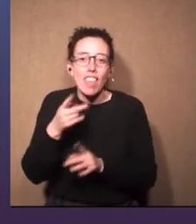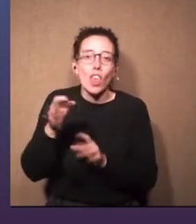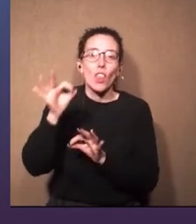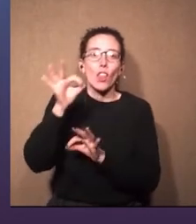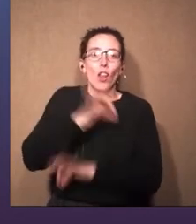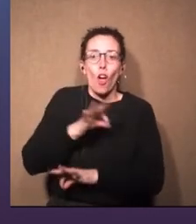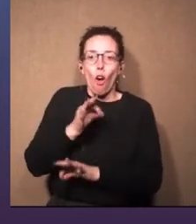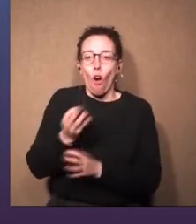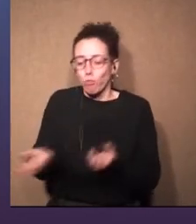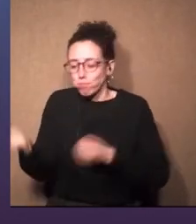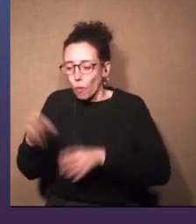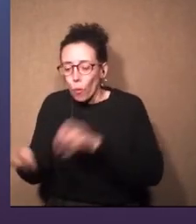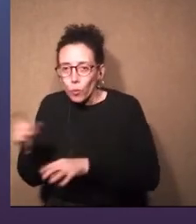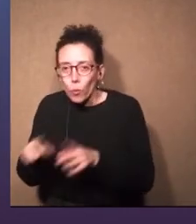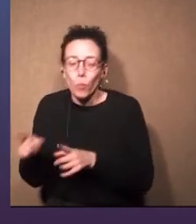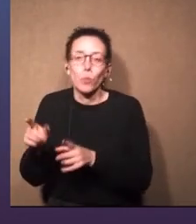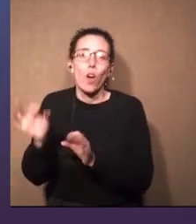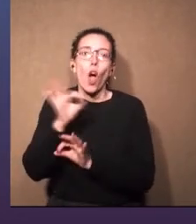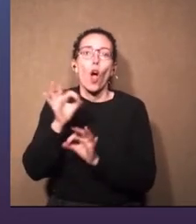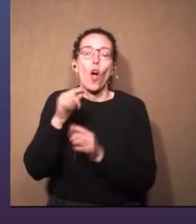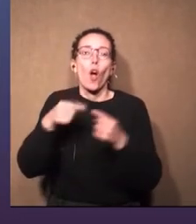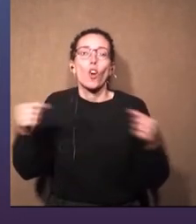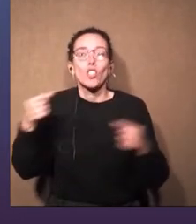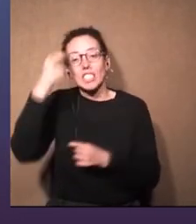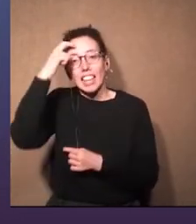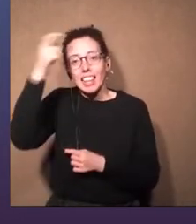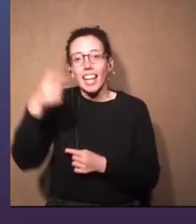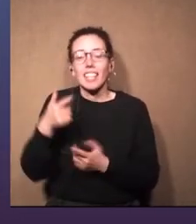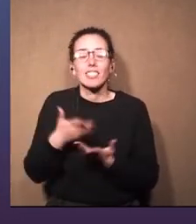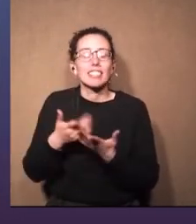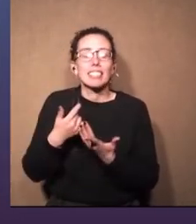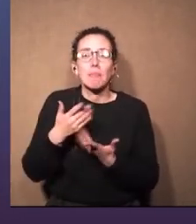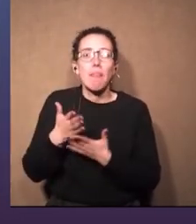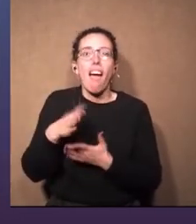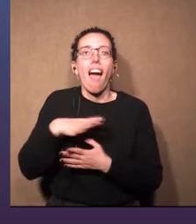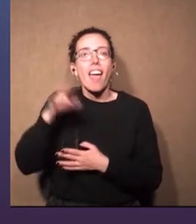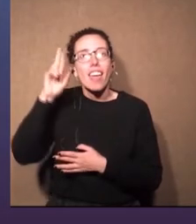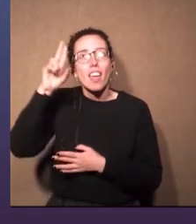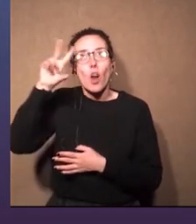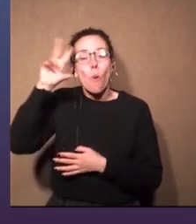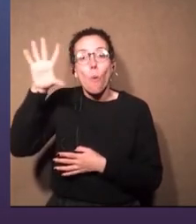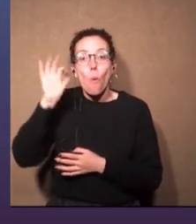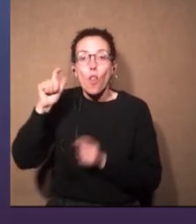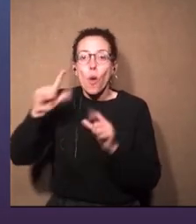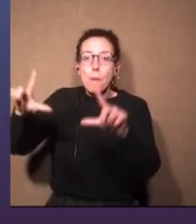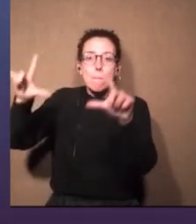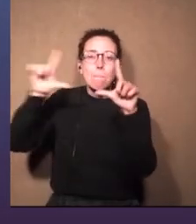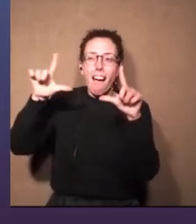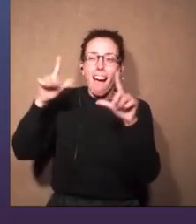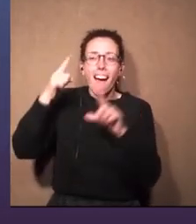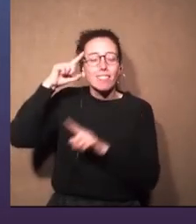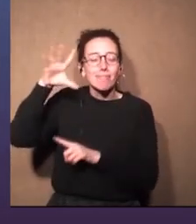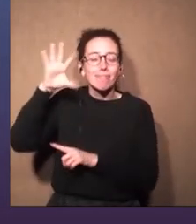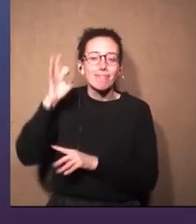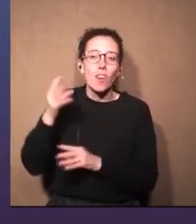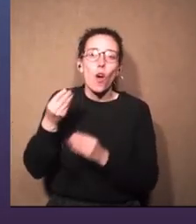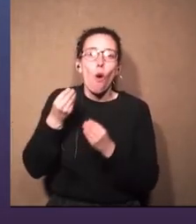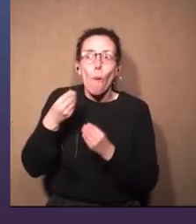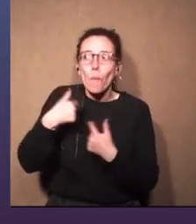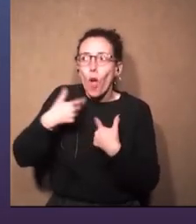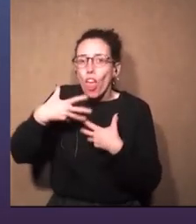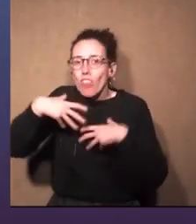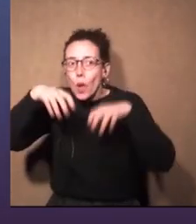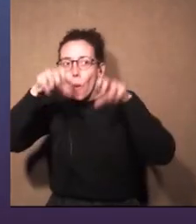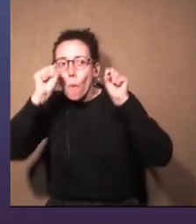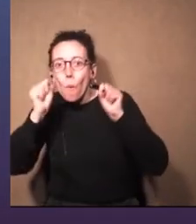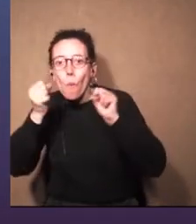un balde, y vi muy buenas imágenes de eso, todavía recuerdos, de cómo fui